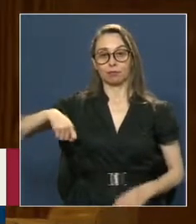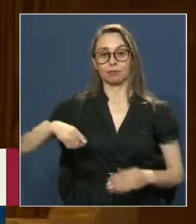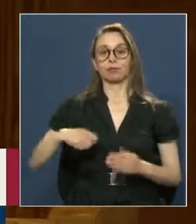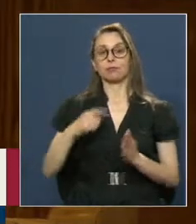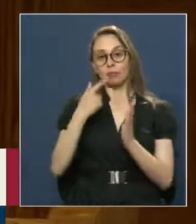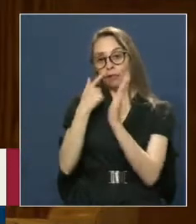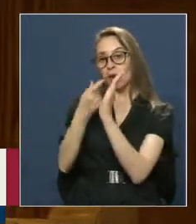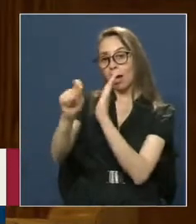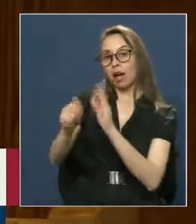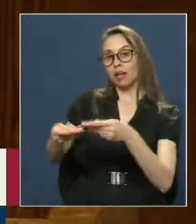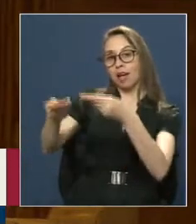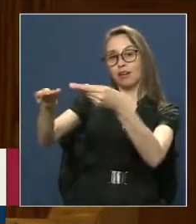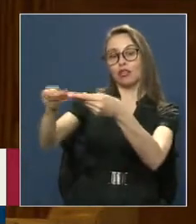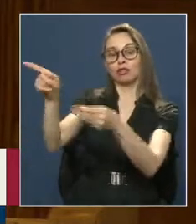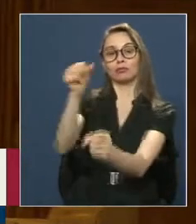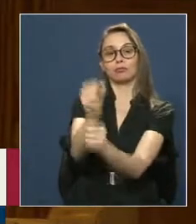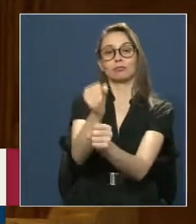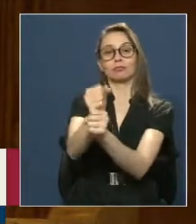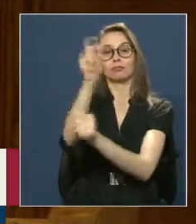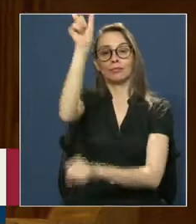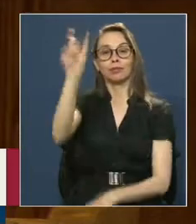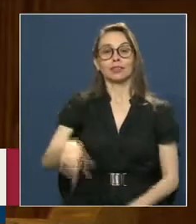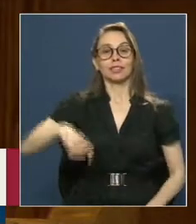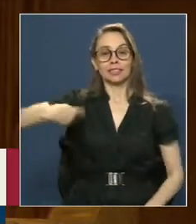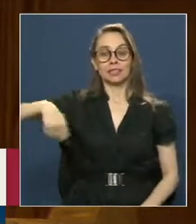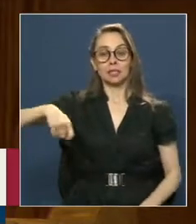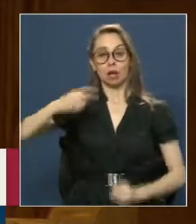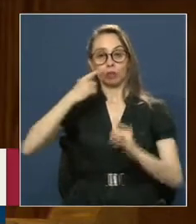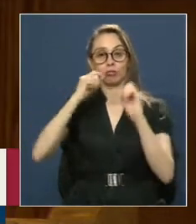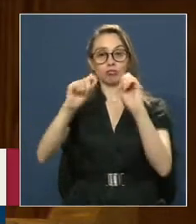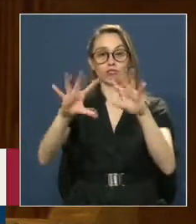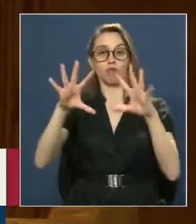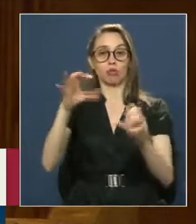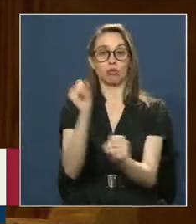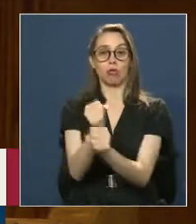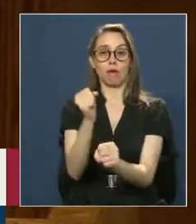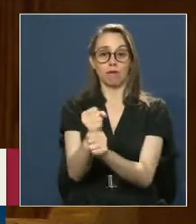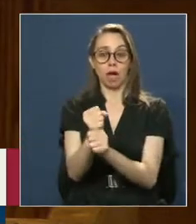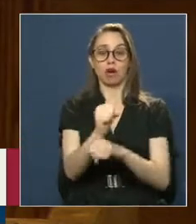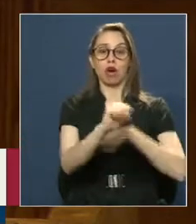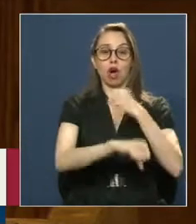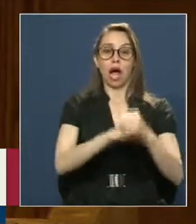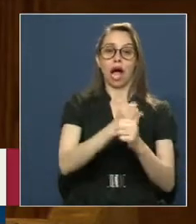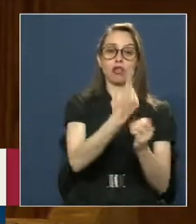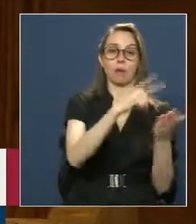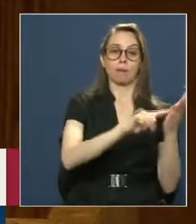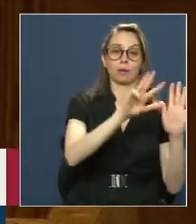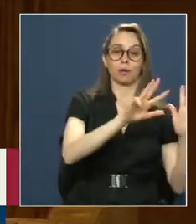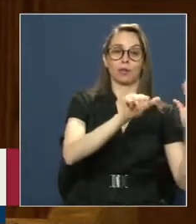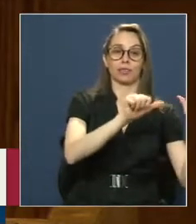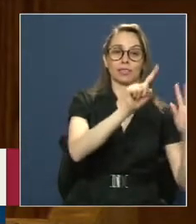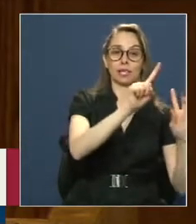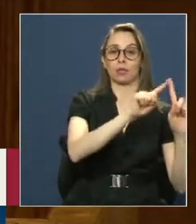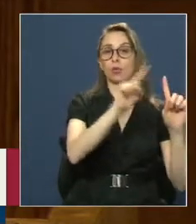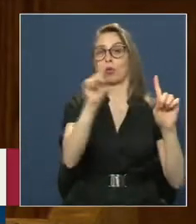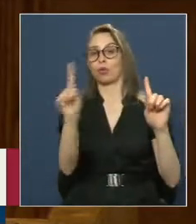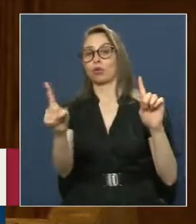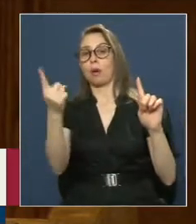reconocimiento por su labor como senador Por su destacada labor efectuada durante los años 1961